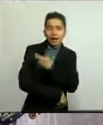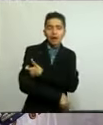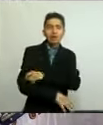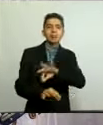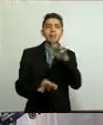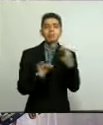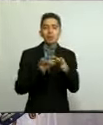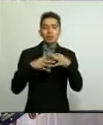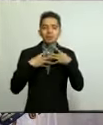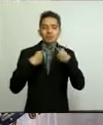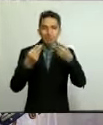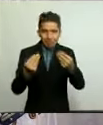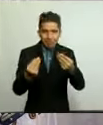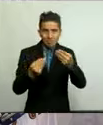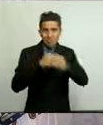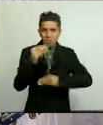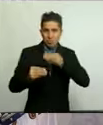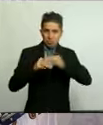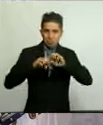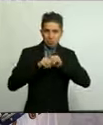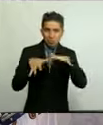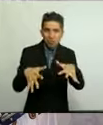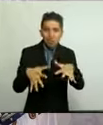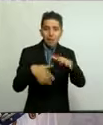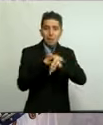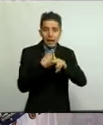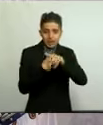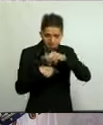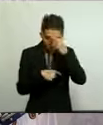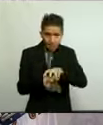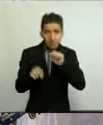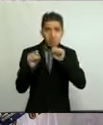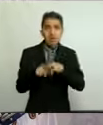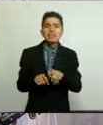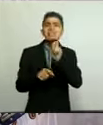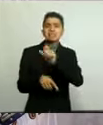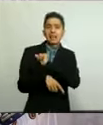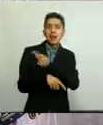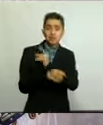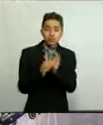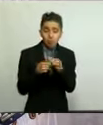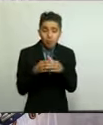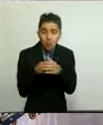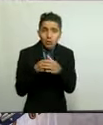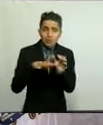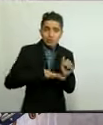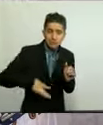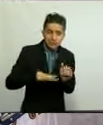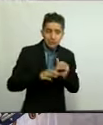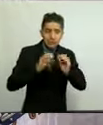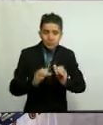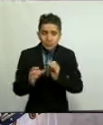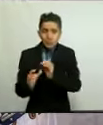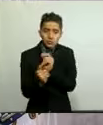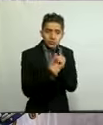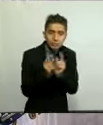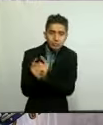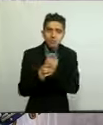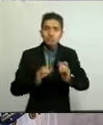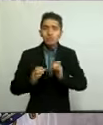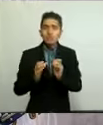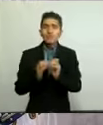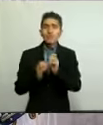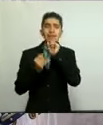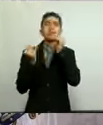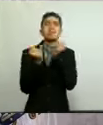disponibilidad en México, en nuestro país. La salud comunitaria también nos está llevando poco a poco a